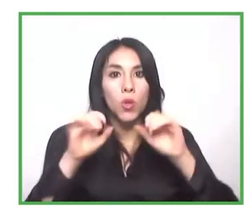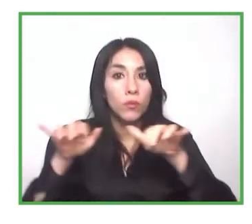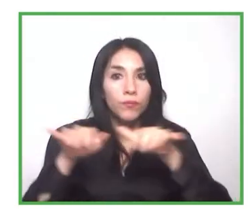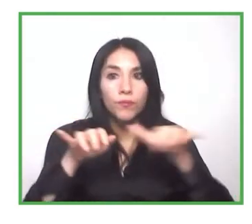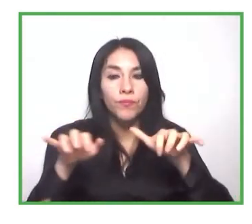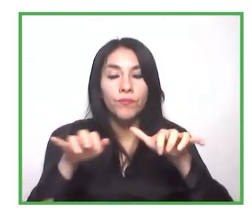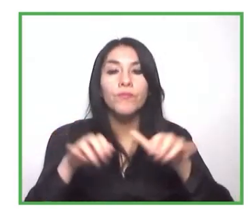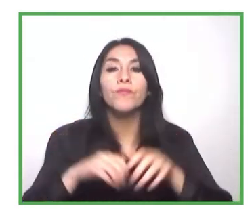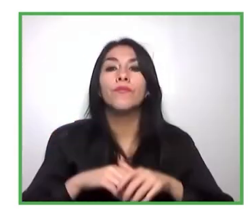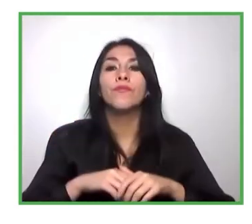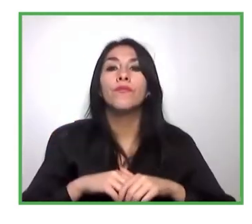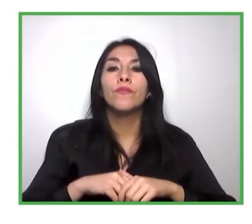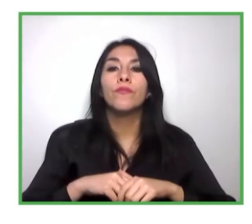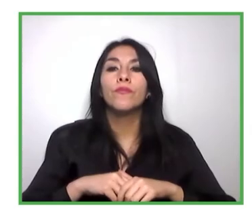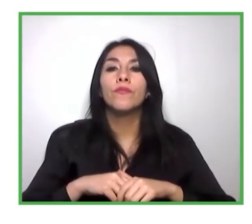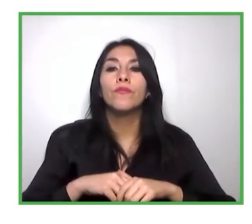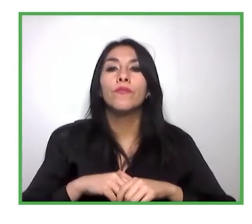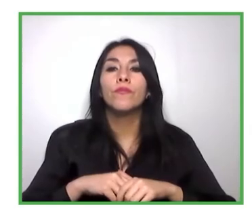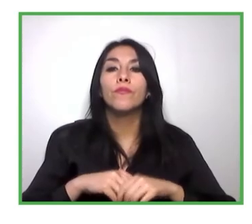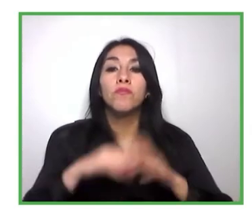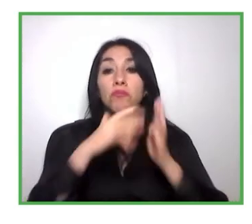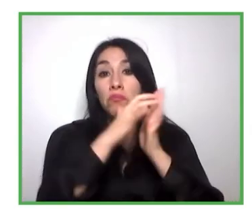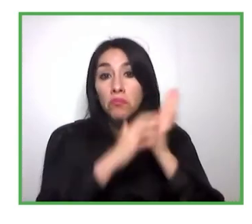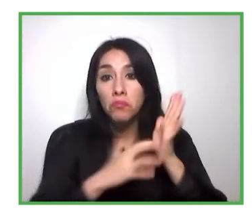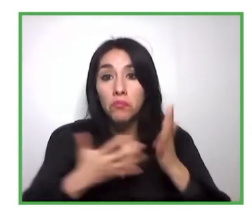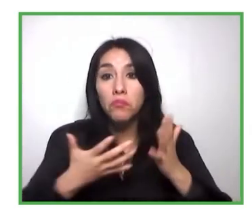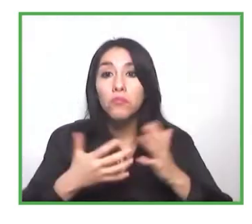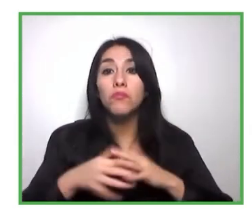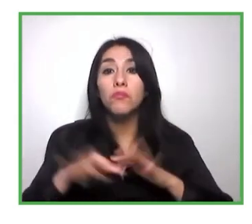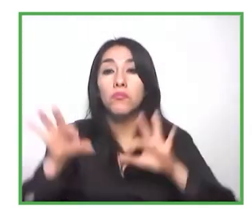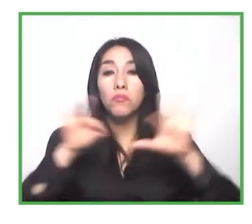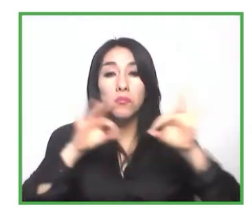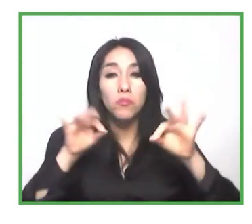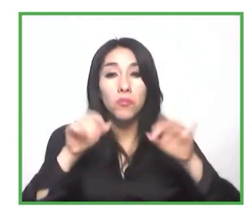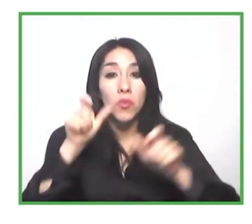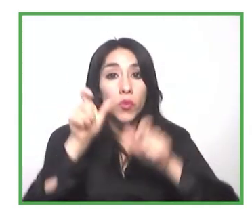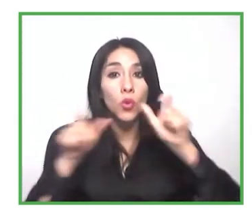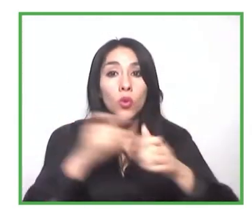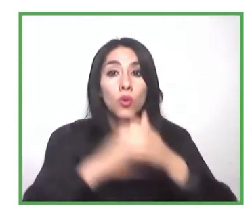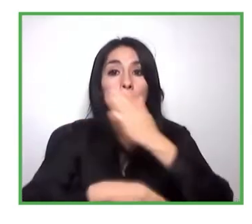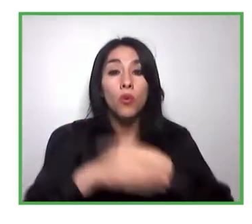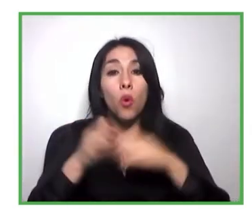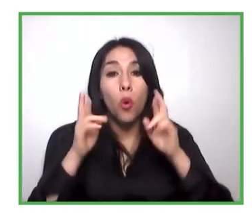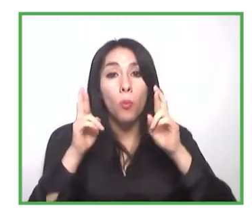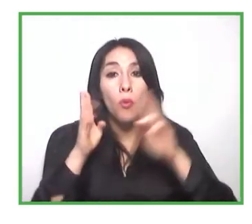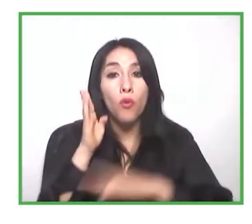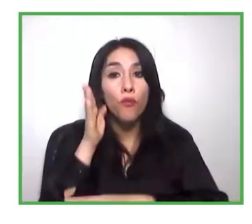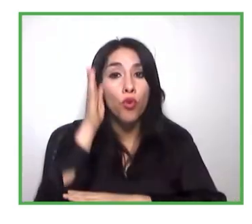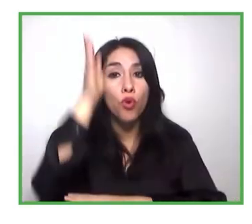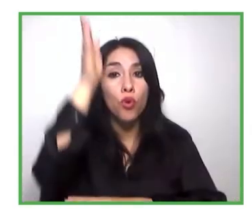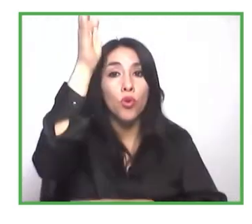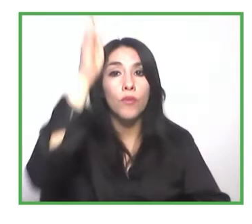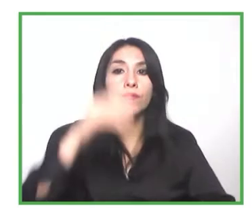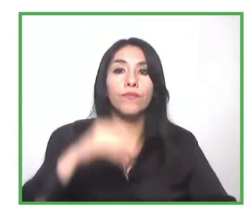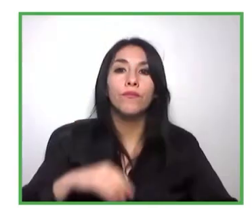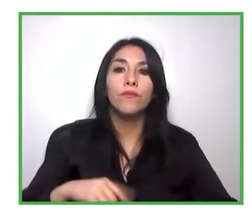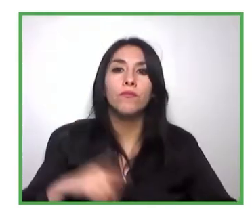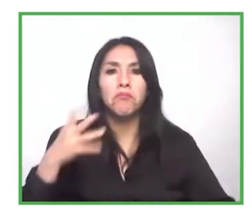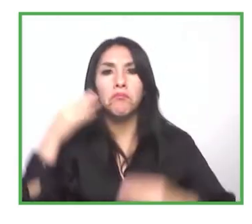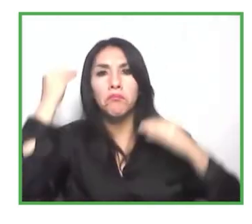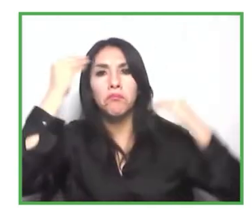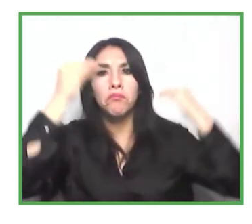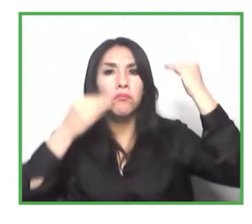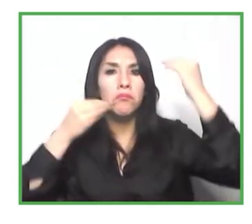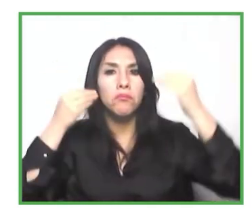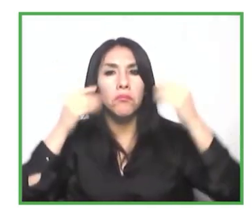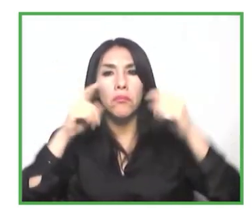personas con discapacidad. Desde ahí, tengo dos consultas. Primero, ¿cómo están apoyando desde incluime.com a las